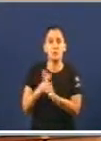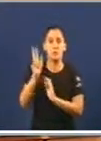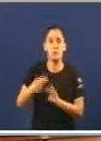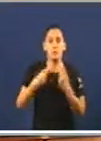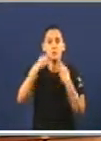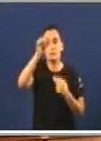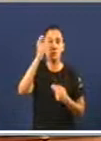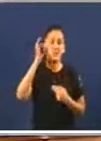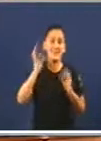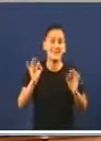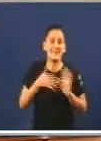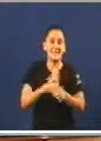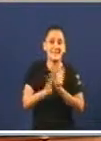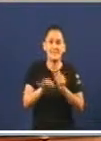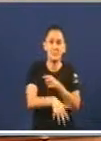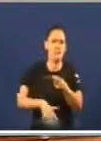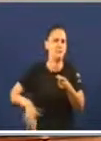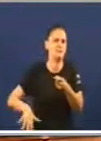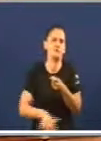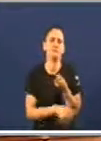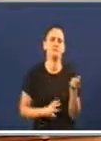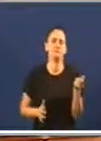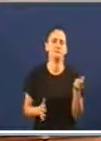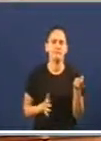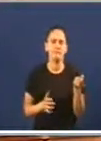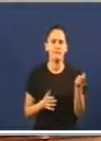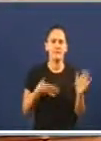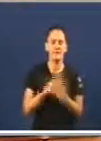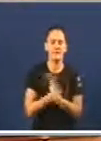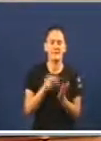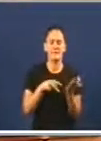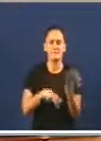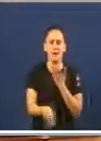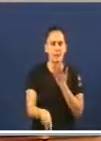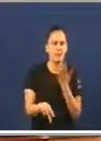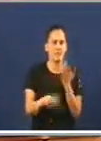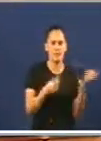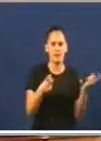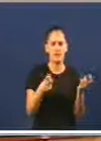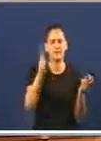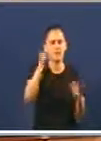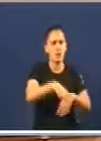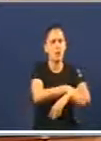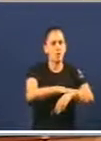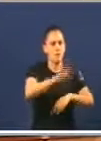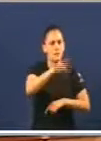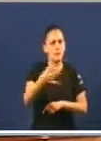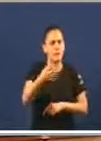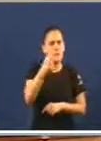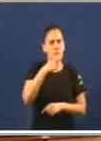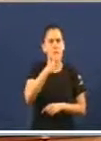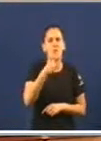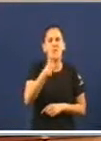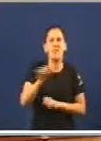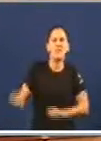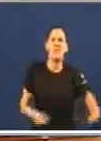deputados. É unha cuestión básica, unha cuestión básica de transparencia que deberá interesarlle ao Goberno que di que defende a